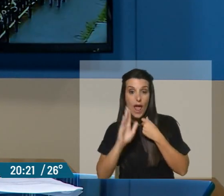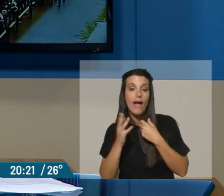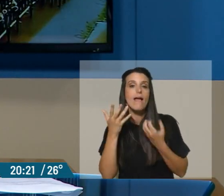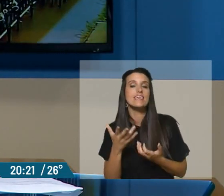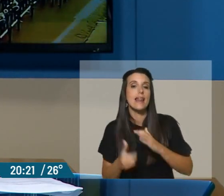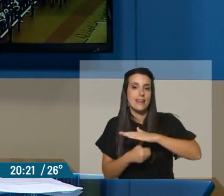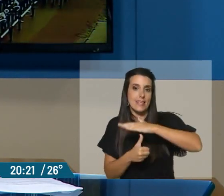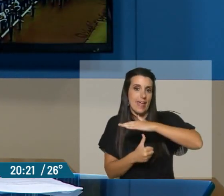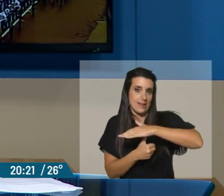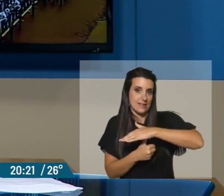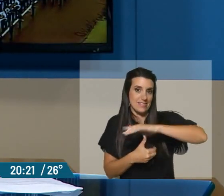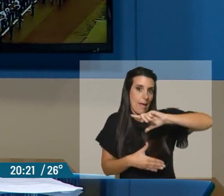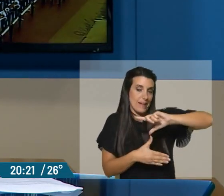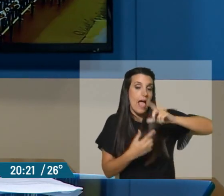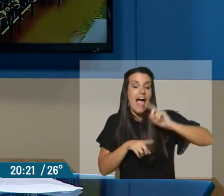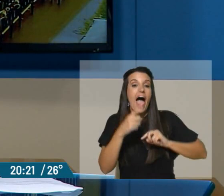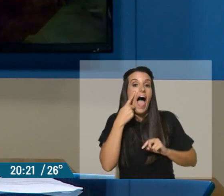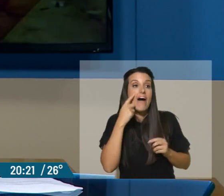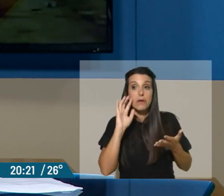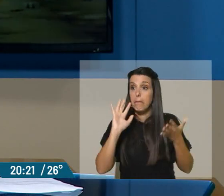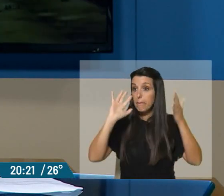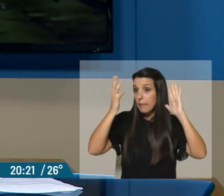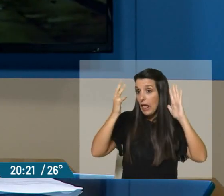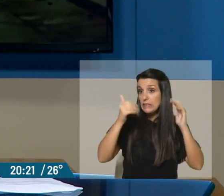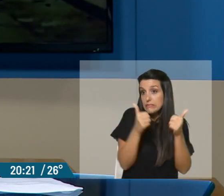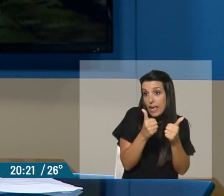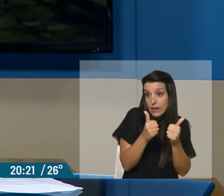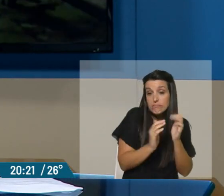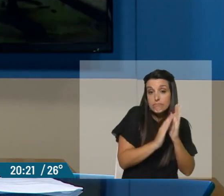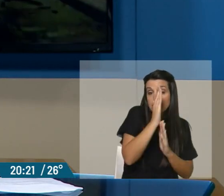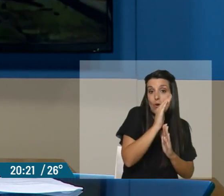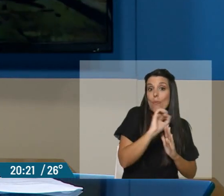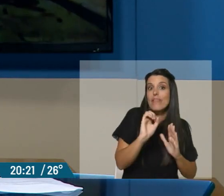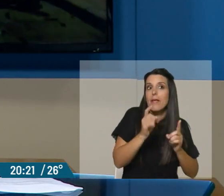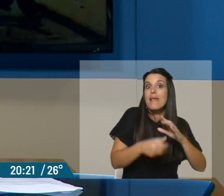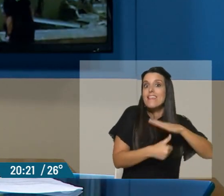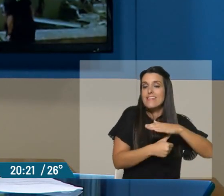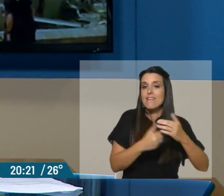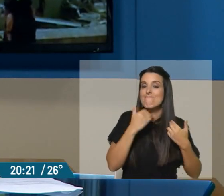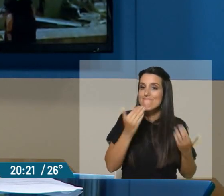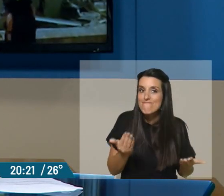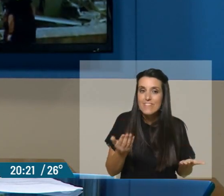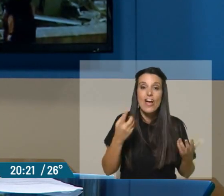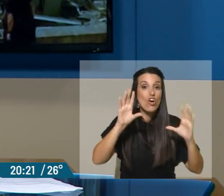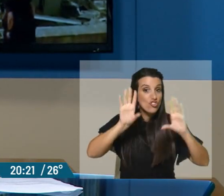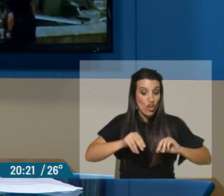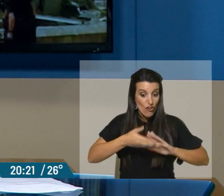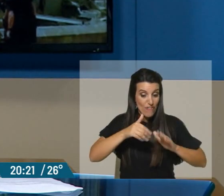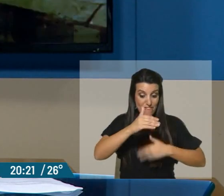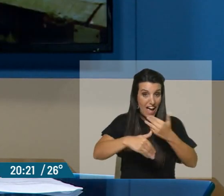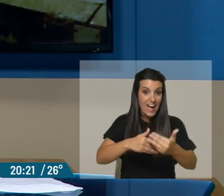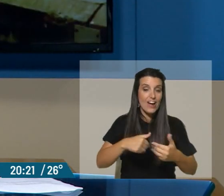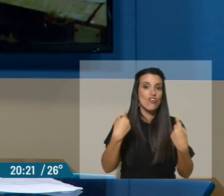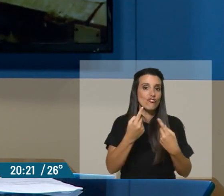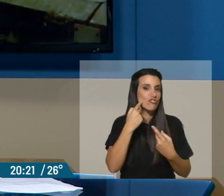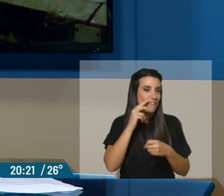como líder regional, habrá que ver si a Milei, si le va bien, no termina haciéndolo tan bien. Todo lo que pase, todo lo que pase lo vamos